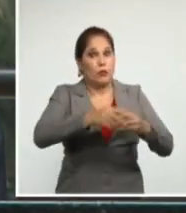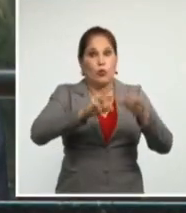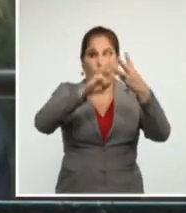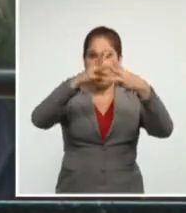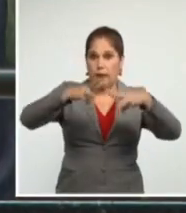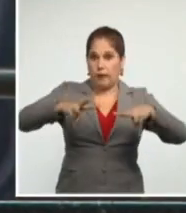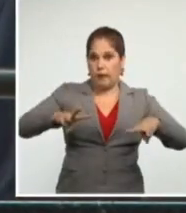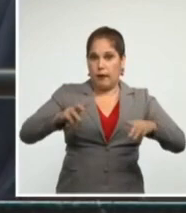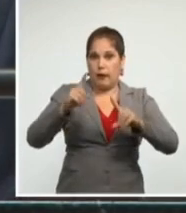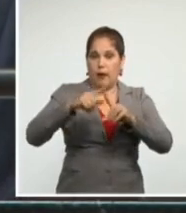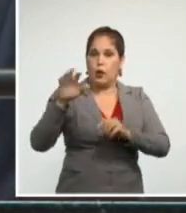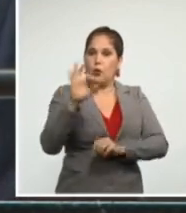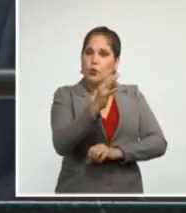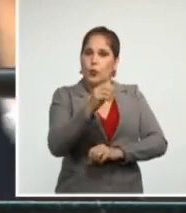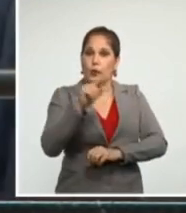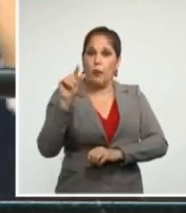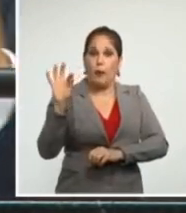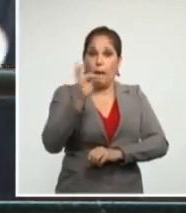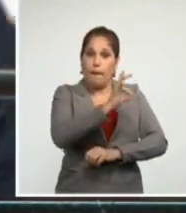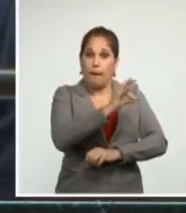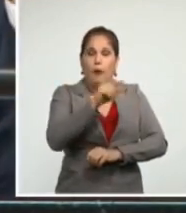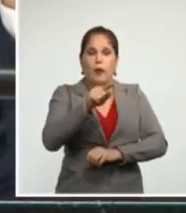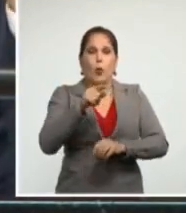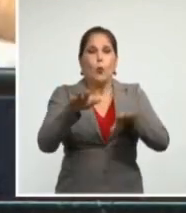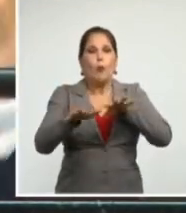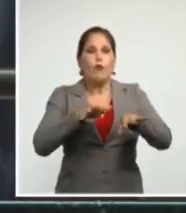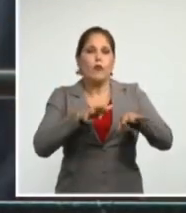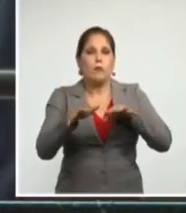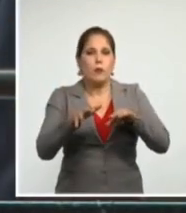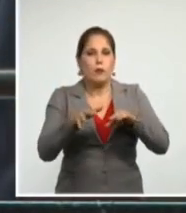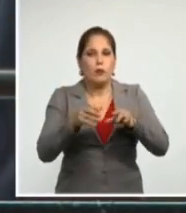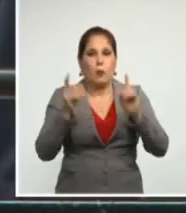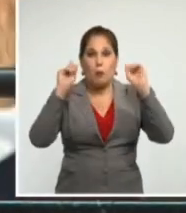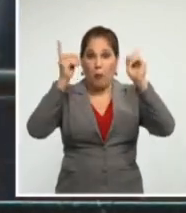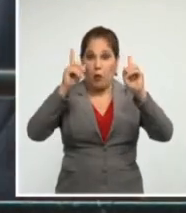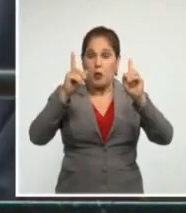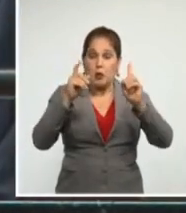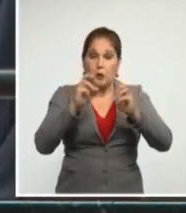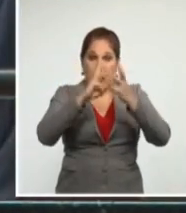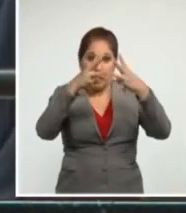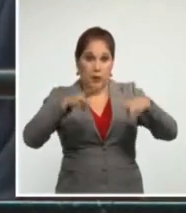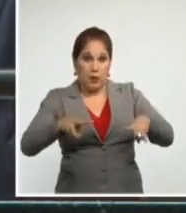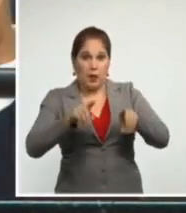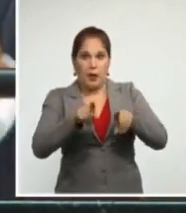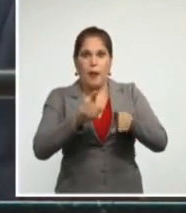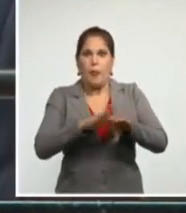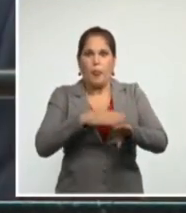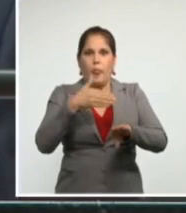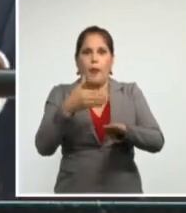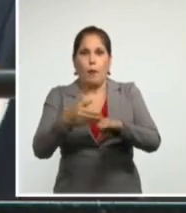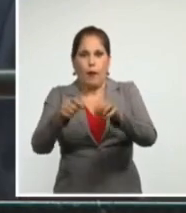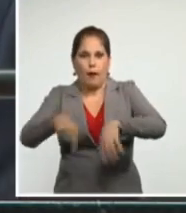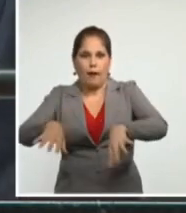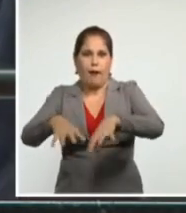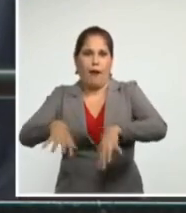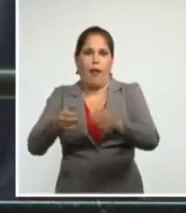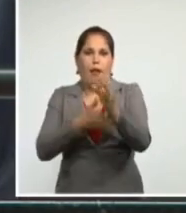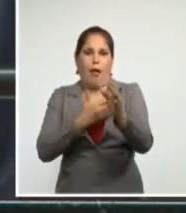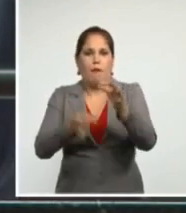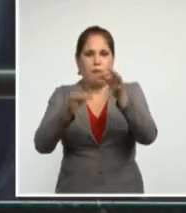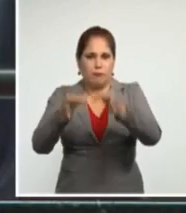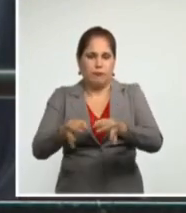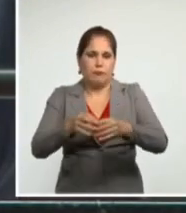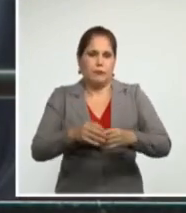un movimiento político virtual para llevarlo luego al mundo real.